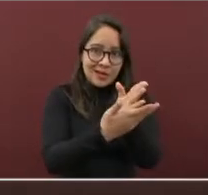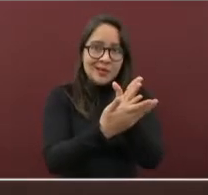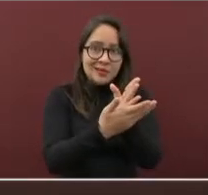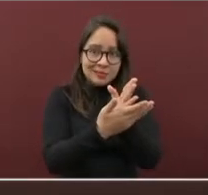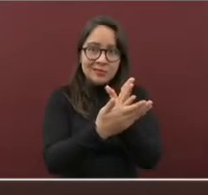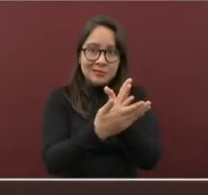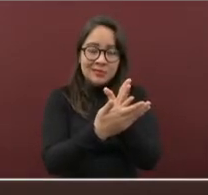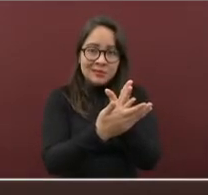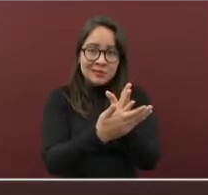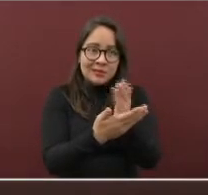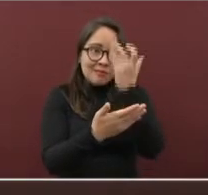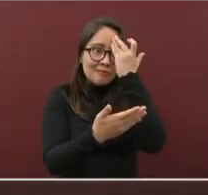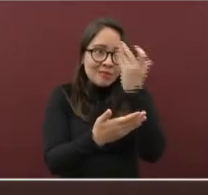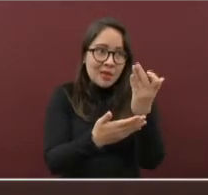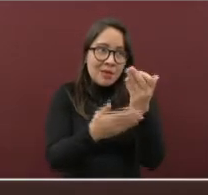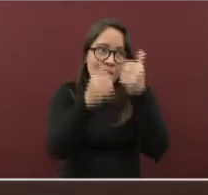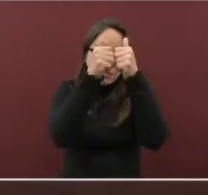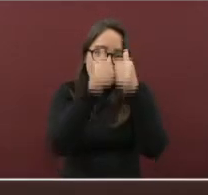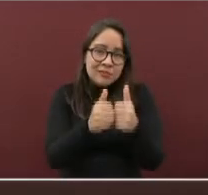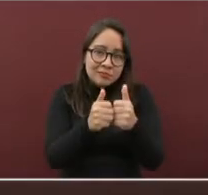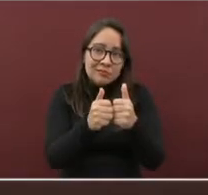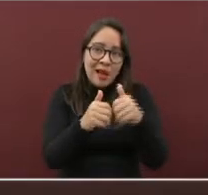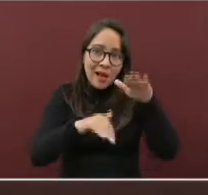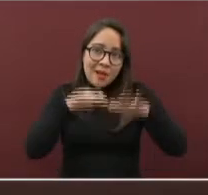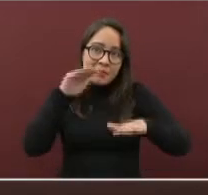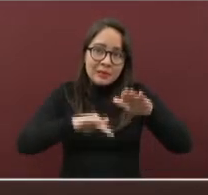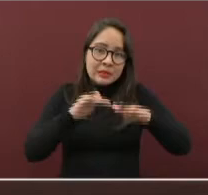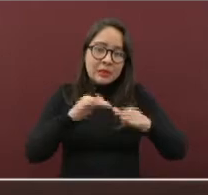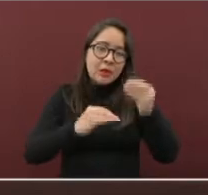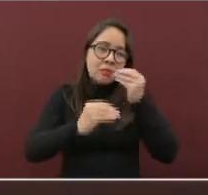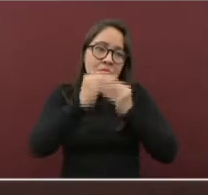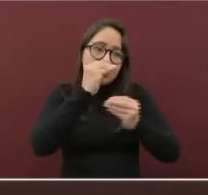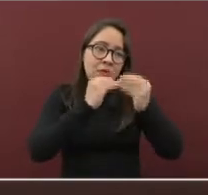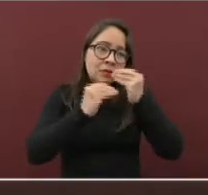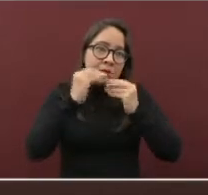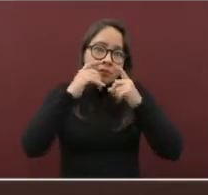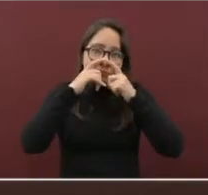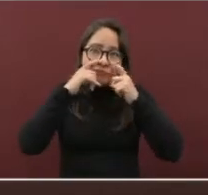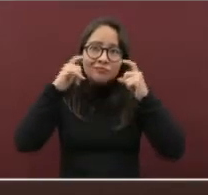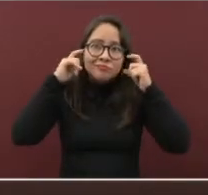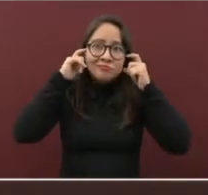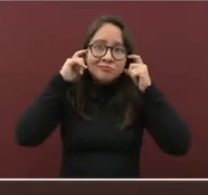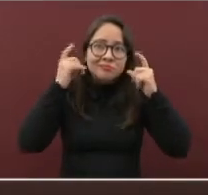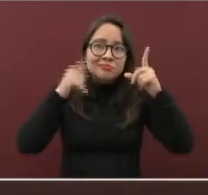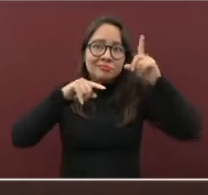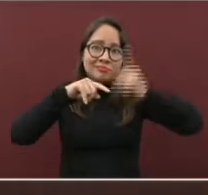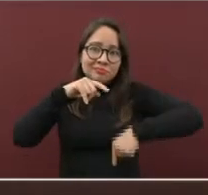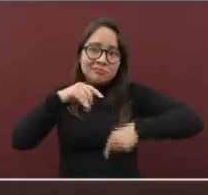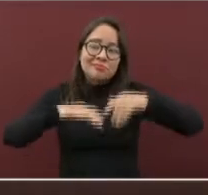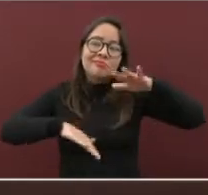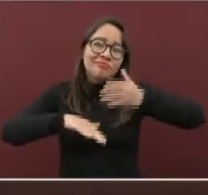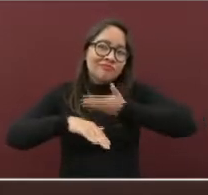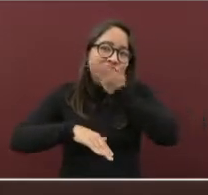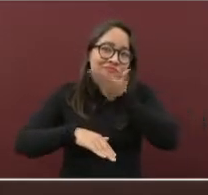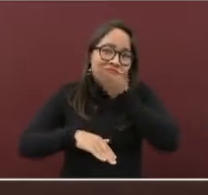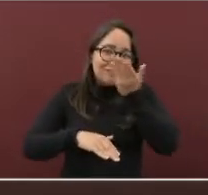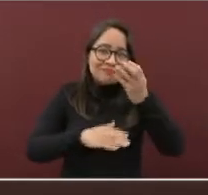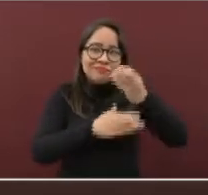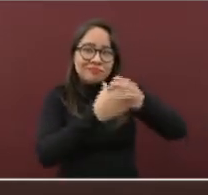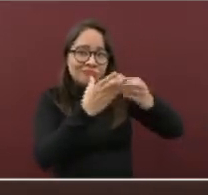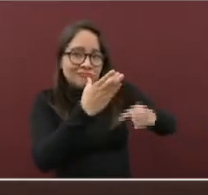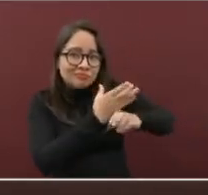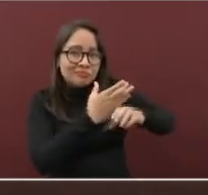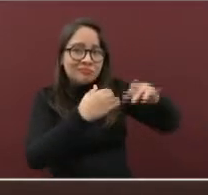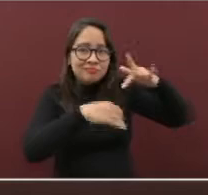poco de más de tiempo y, para el consumo, deben quitarse el cubrebocas y sujetar los utensilios